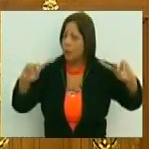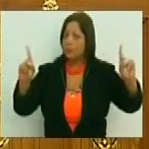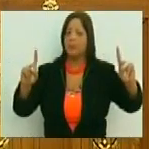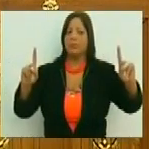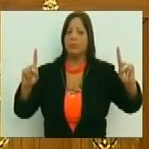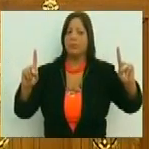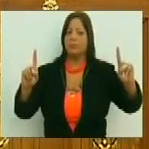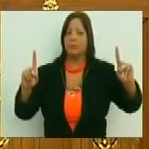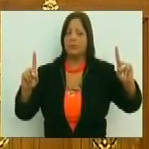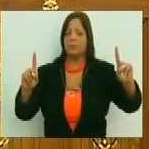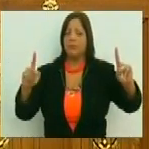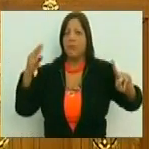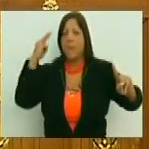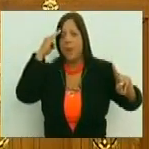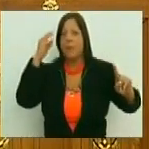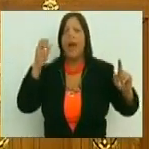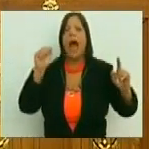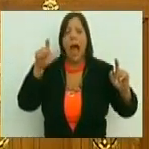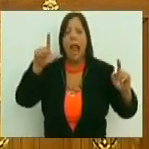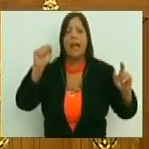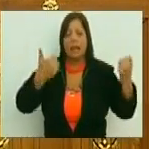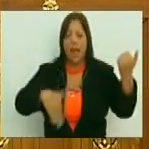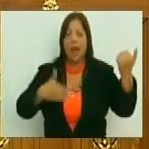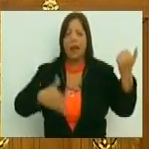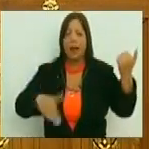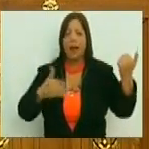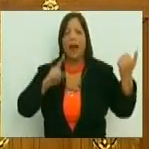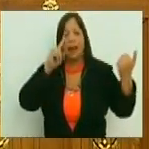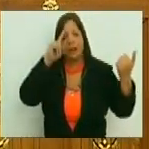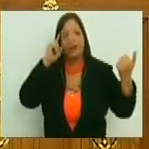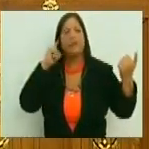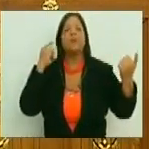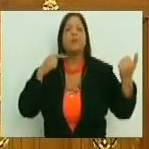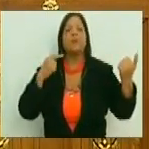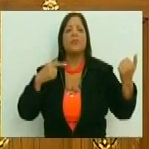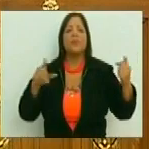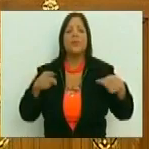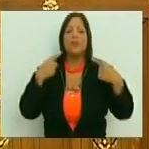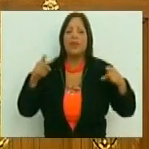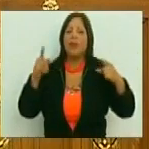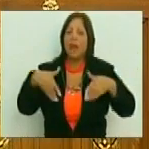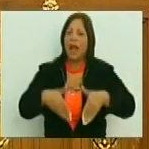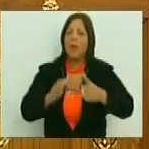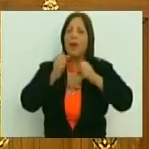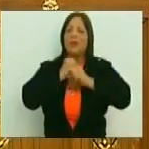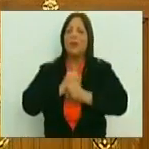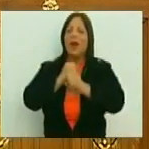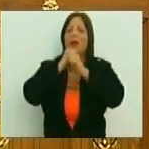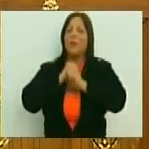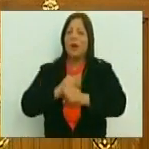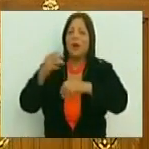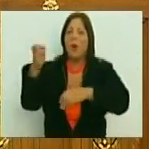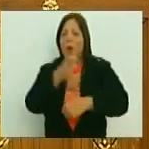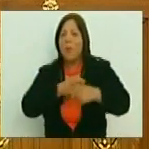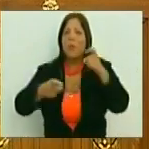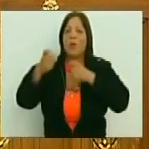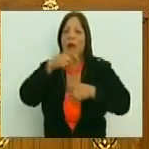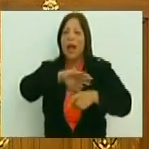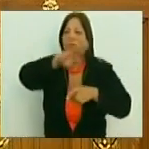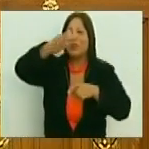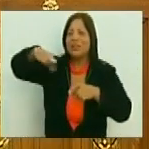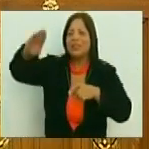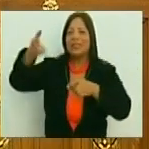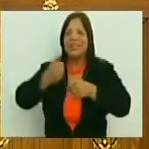Vuelve a llegar a mí, a la primera, cuando decía, galopando, galopando, buscando Samandewere,